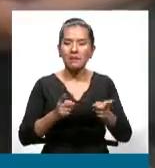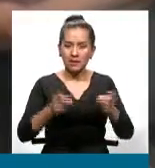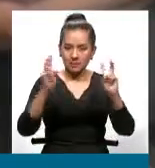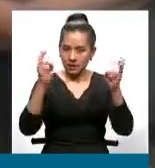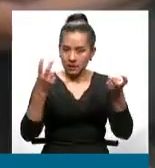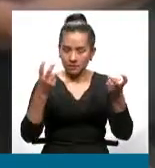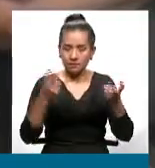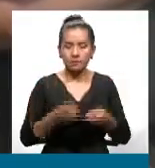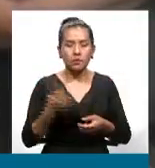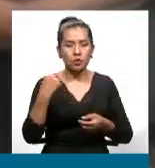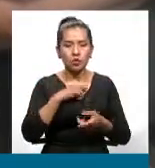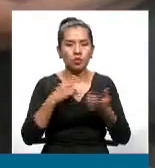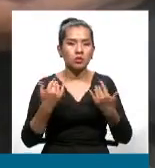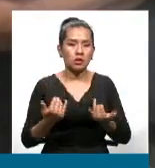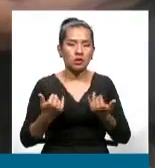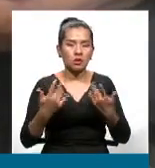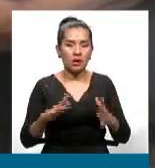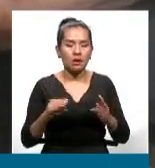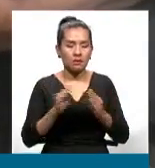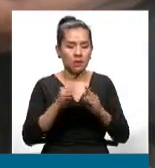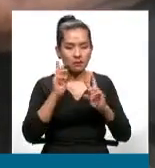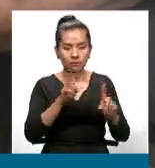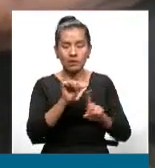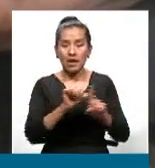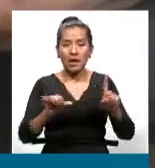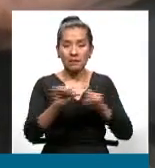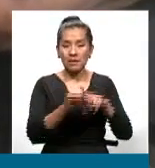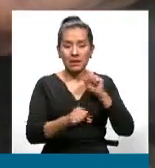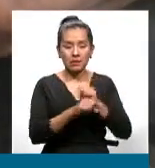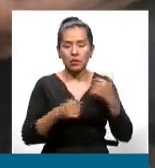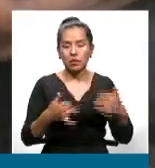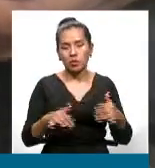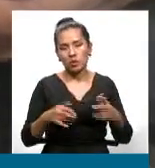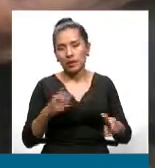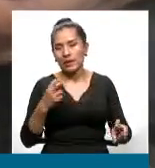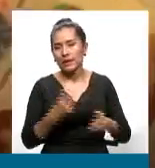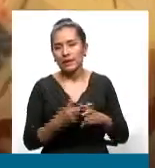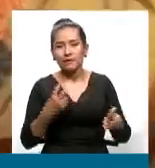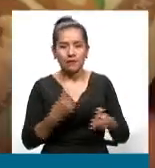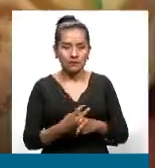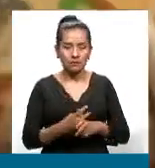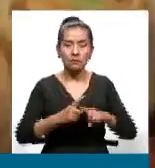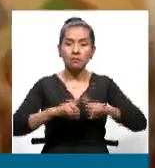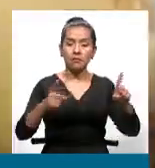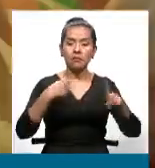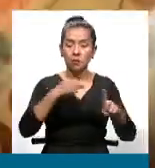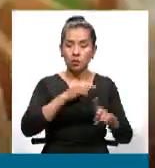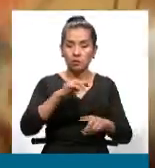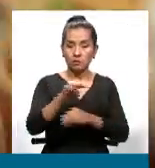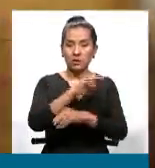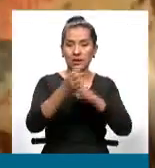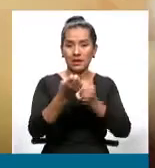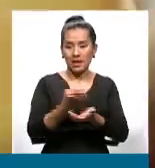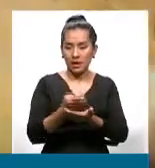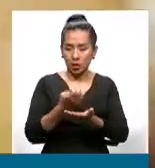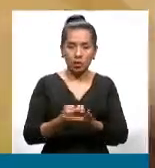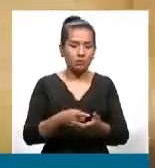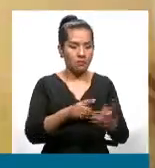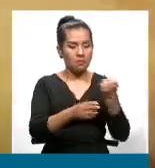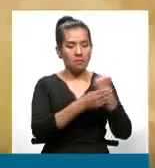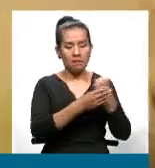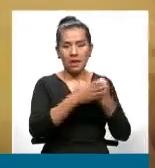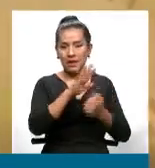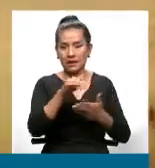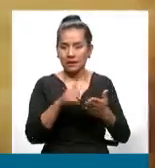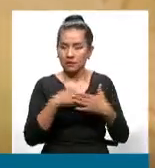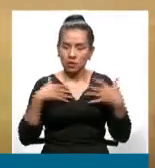estamos en un ambiente desafiante y como Banco Central, como Ministerio de Economía estamos haciendo en